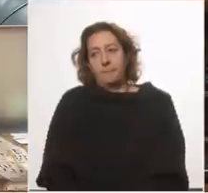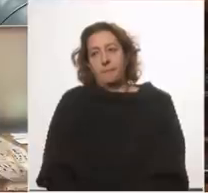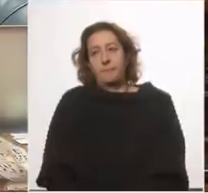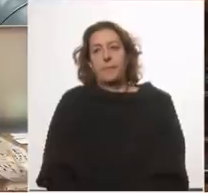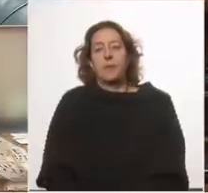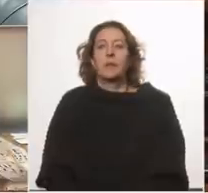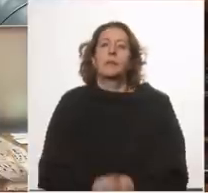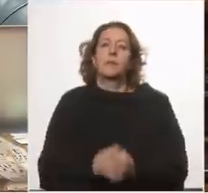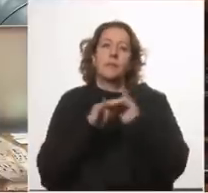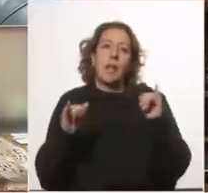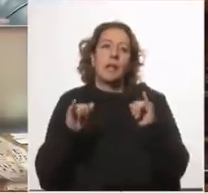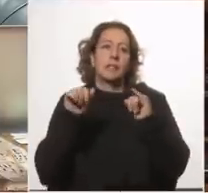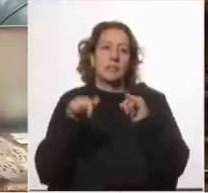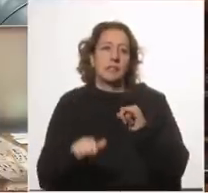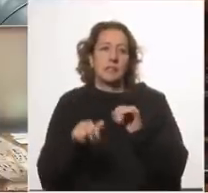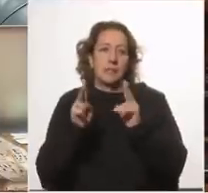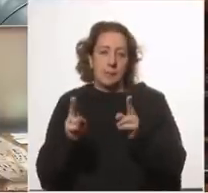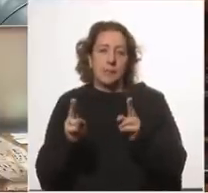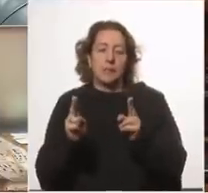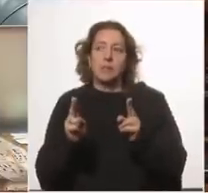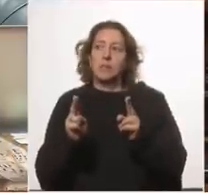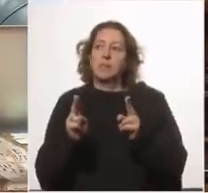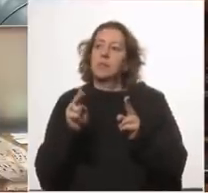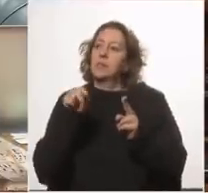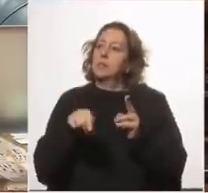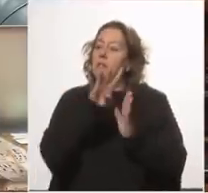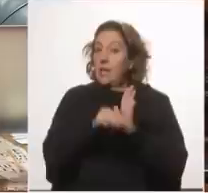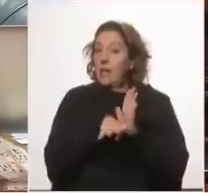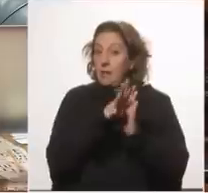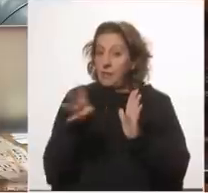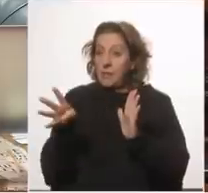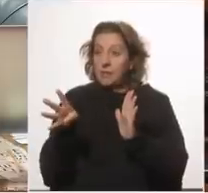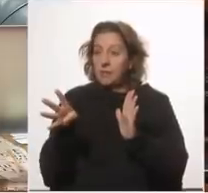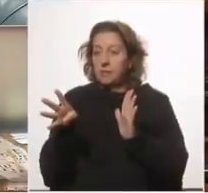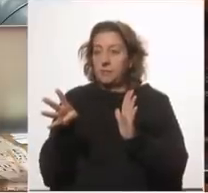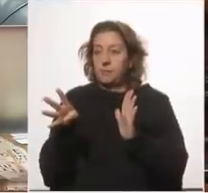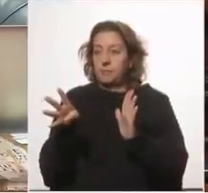termino digamos esta parte con esta gráfica esta gráfica es